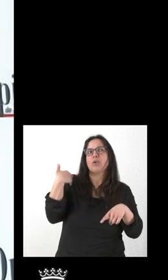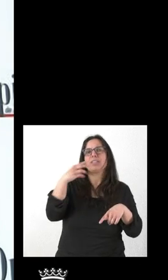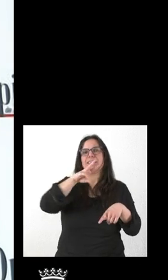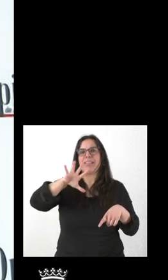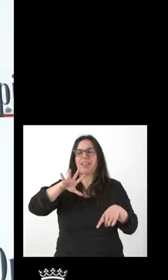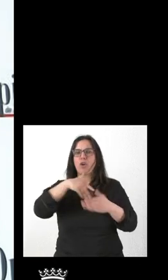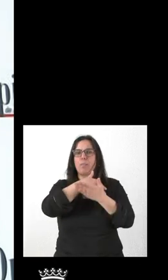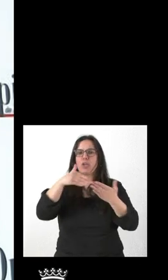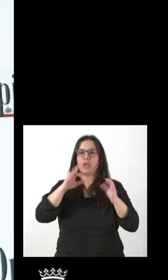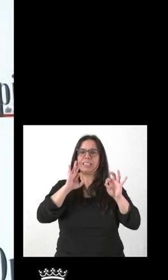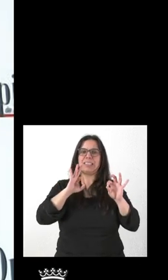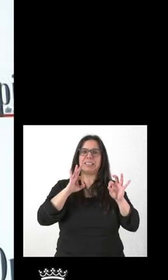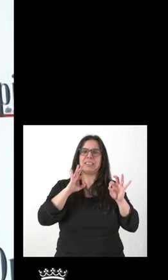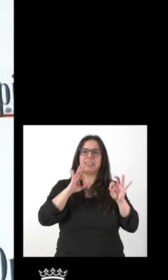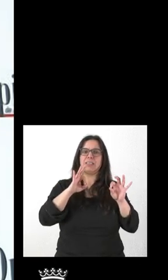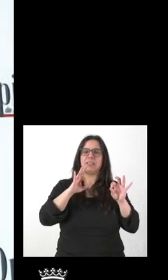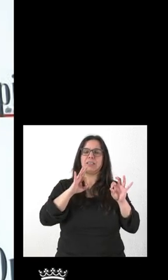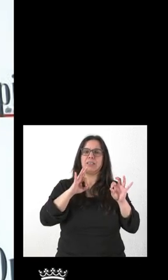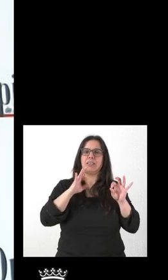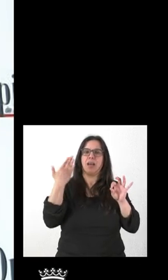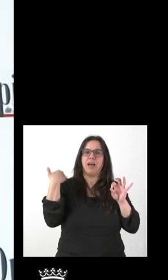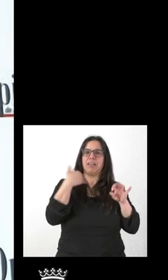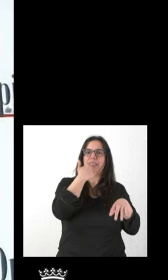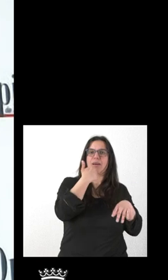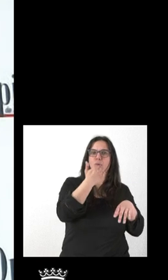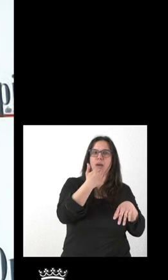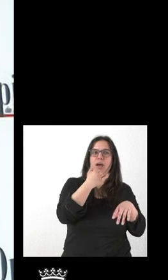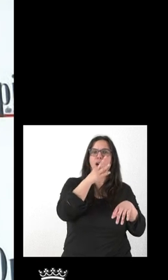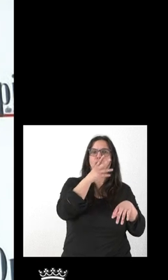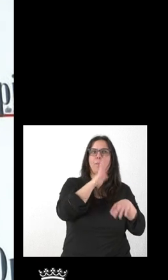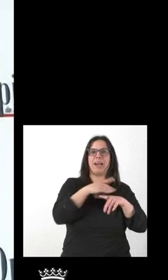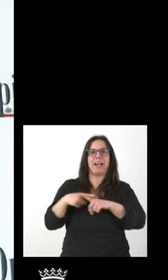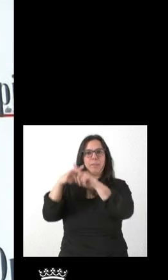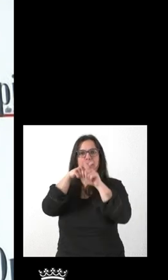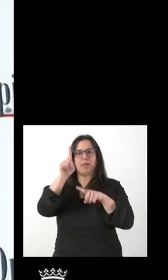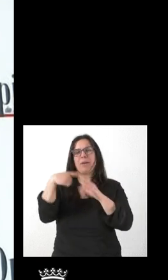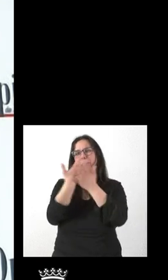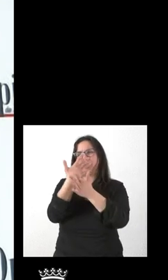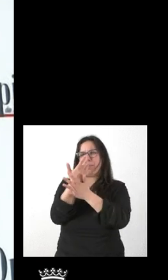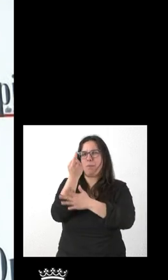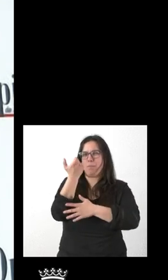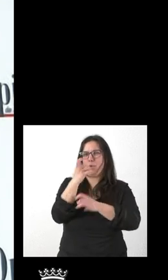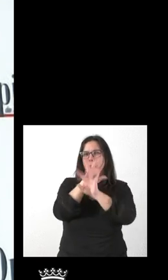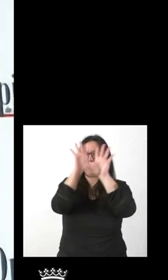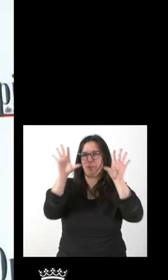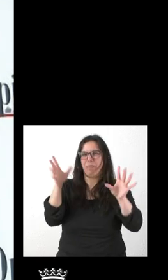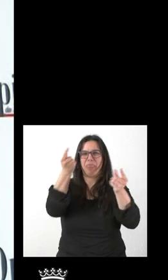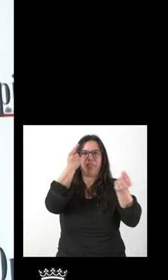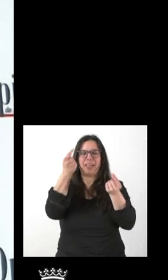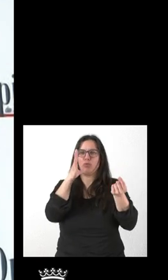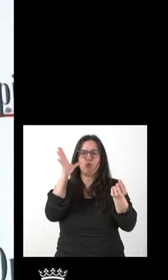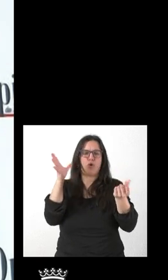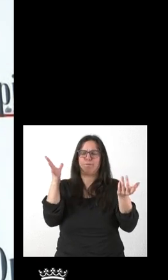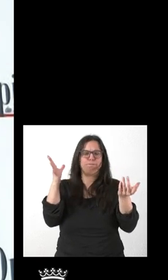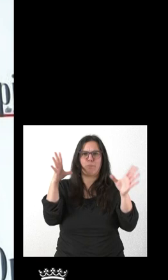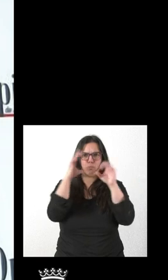para la Culebra son ya para todos los incendios. Explíqueme un poquito esas cifras que no las tengo